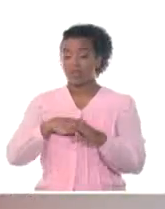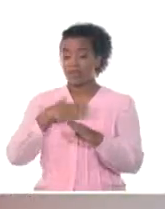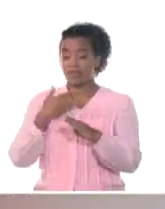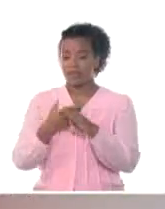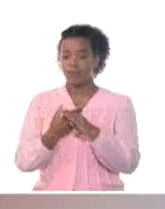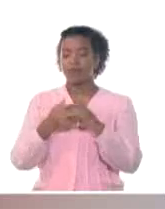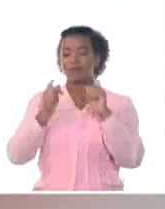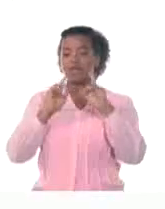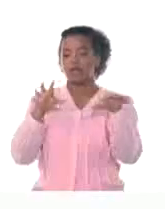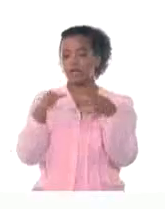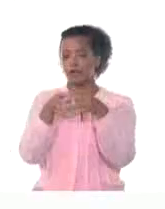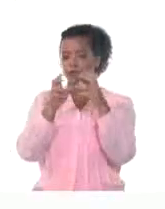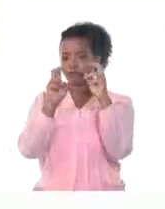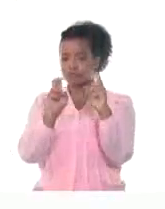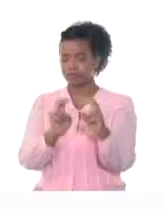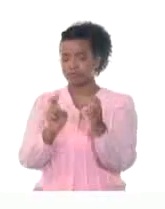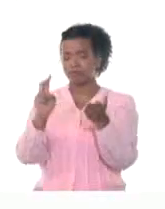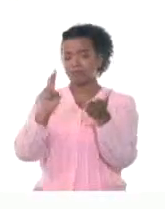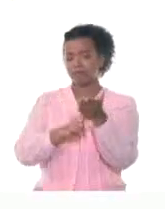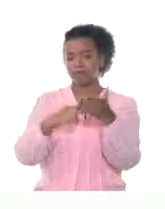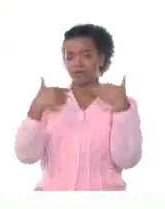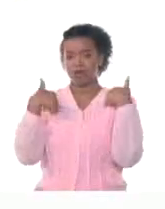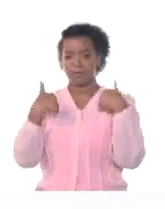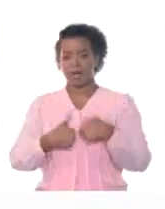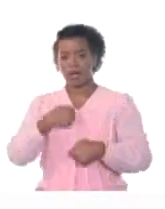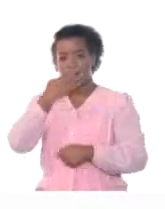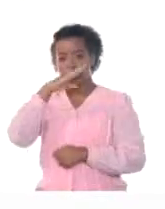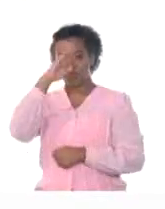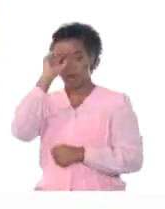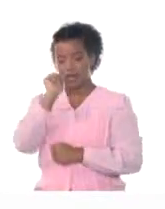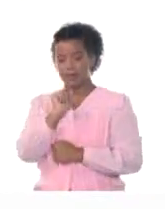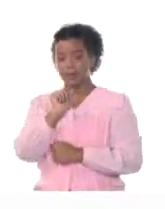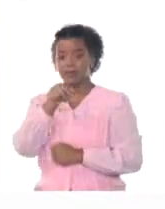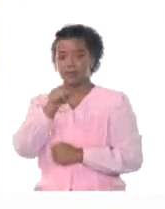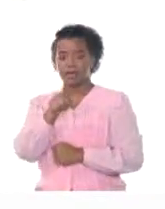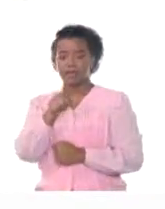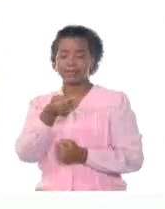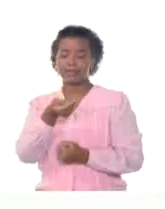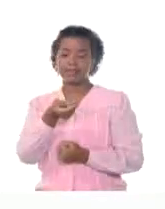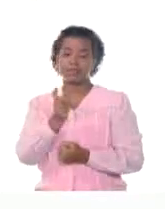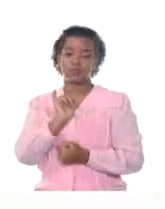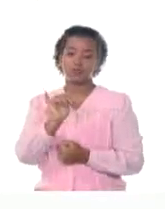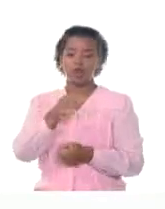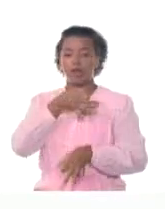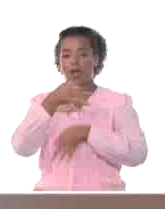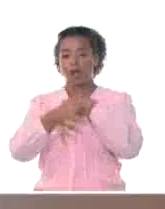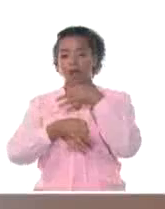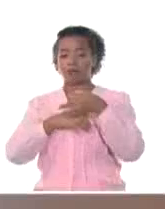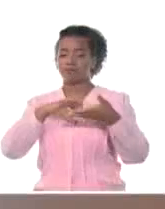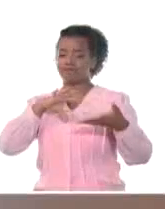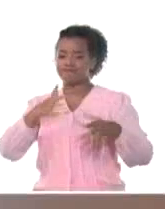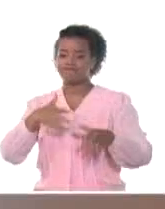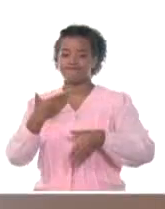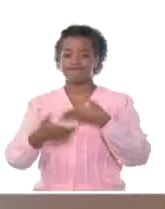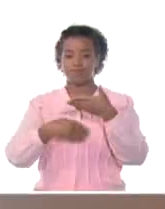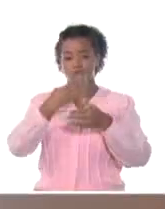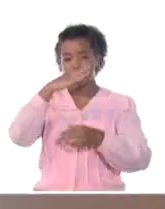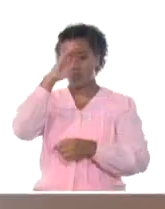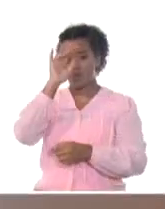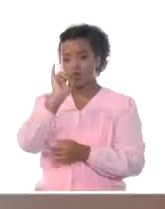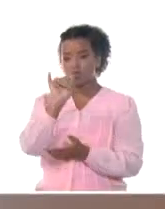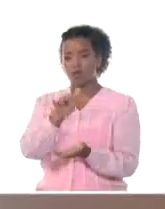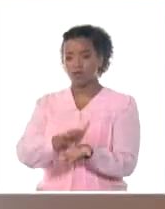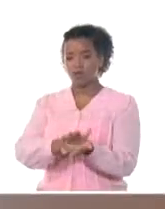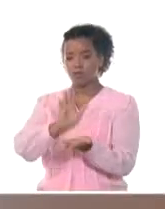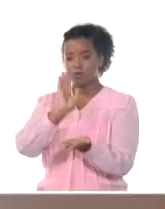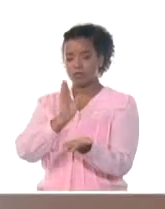encuentro con miembros de la embajada cubana en Hanoi. Actualizó sobre la compleja situación que atraviesa el país y manifestó su compromiso de